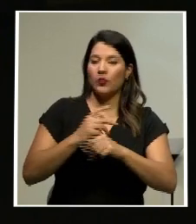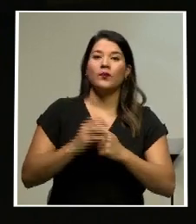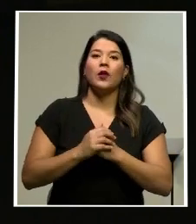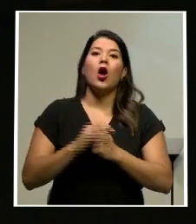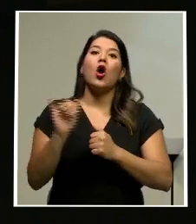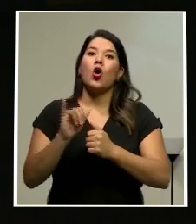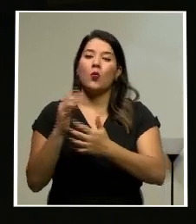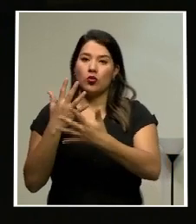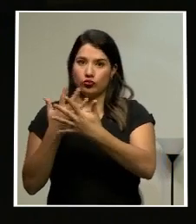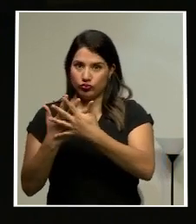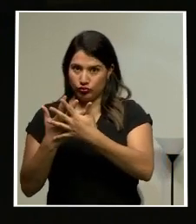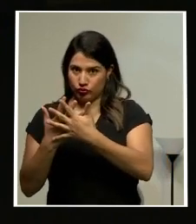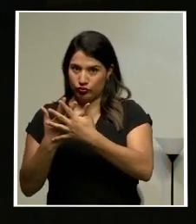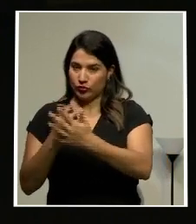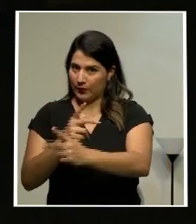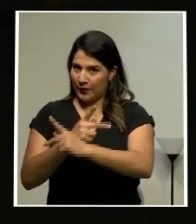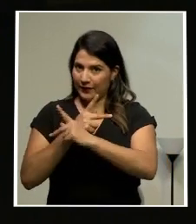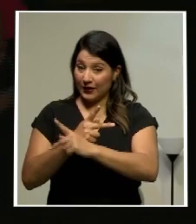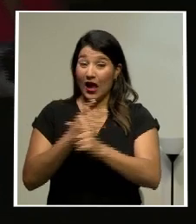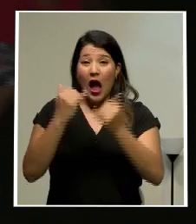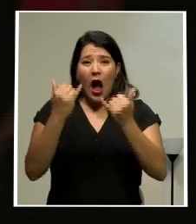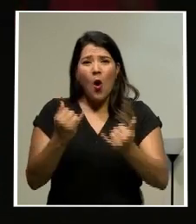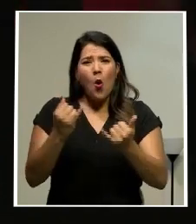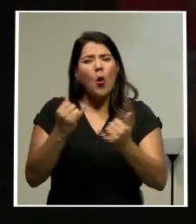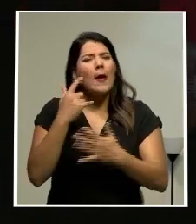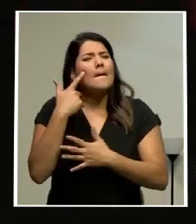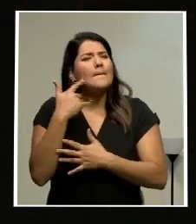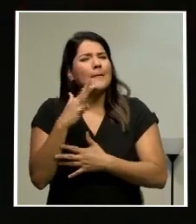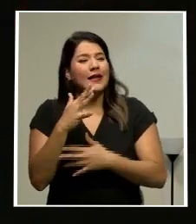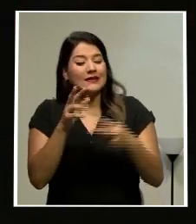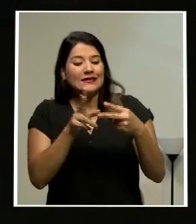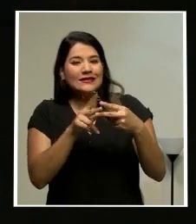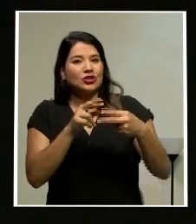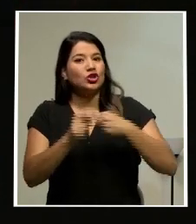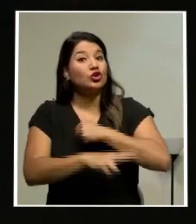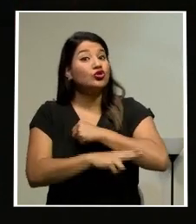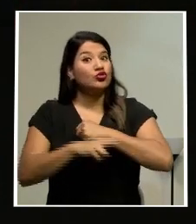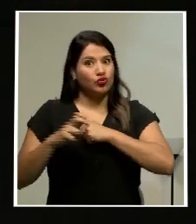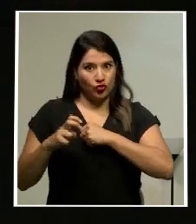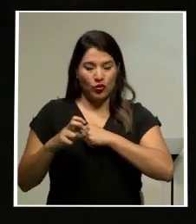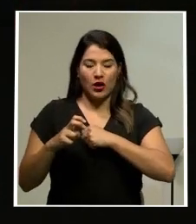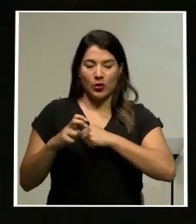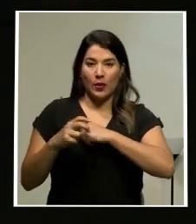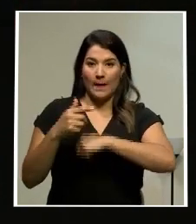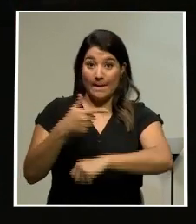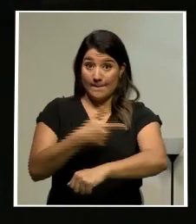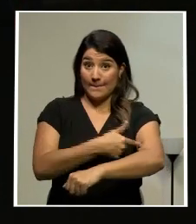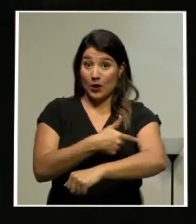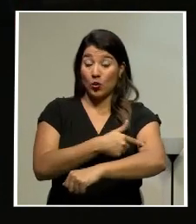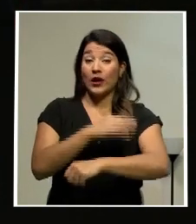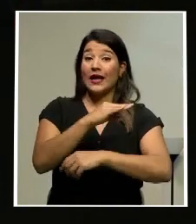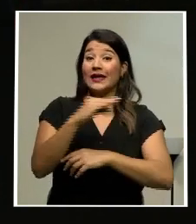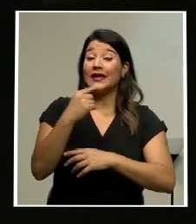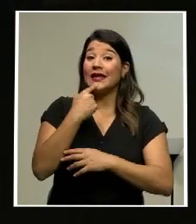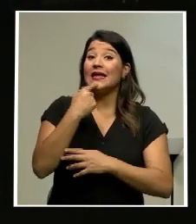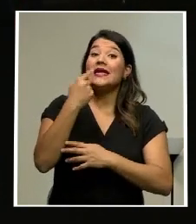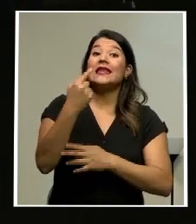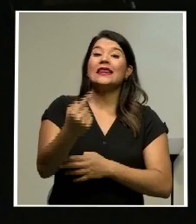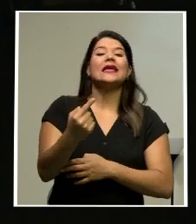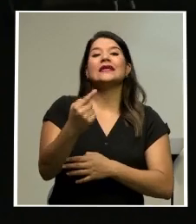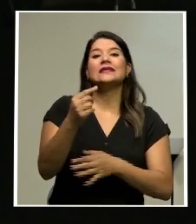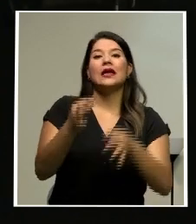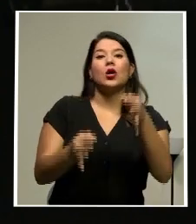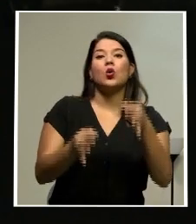Fiscalía los está investigando por el presunto delito de hurto agravado y ellos, según lo que indicaron, el Juzgado